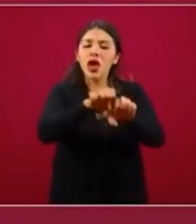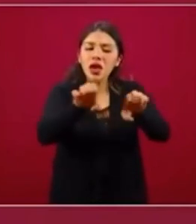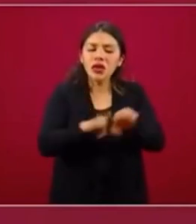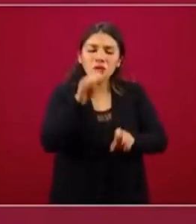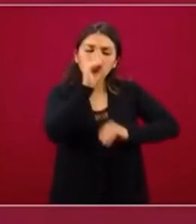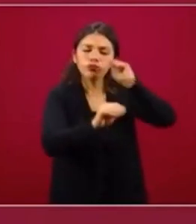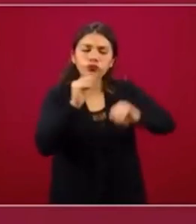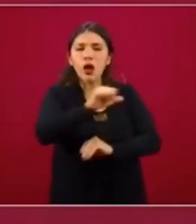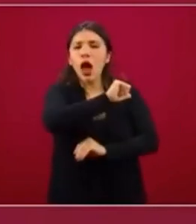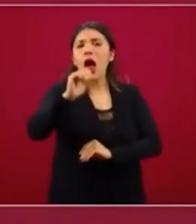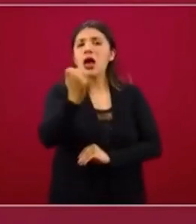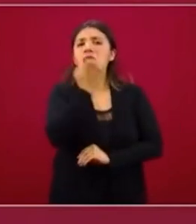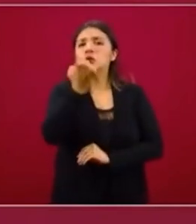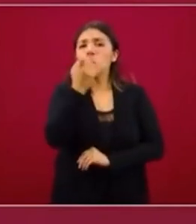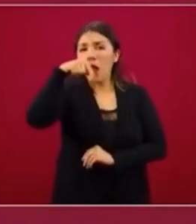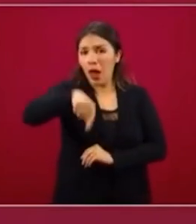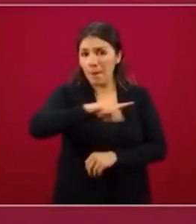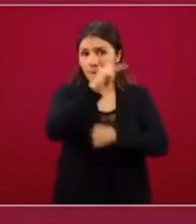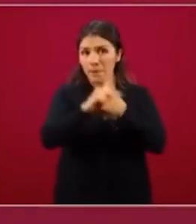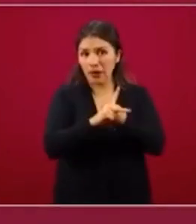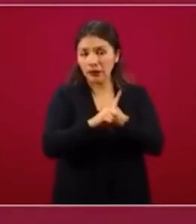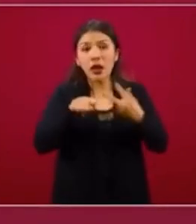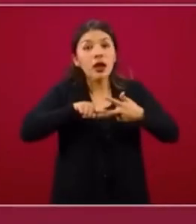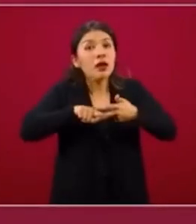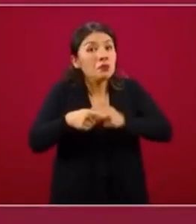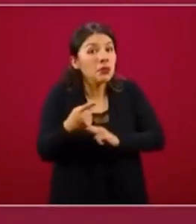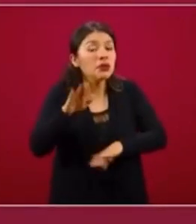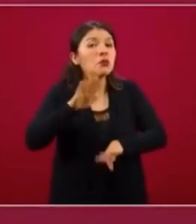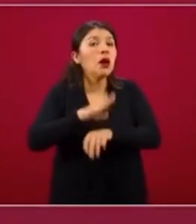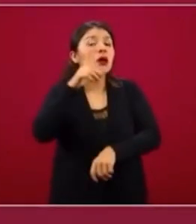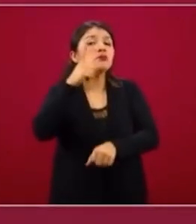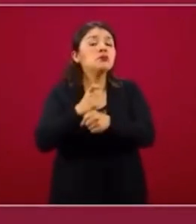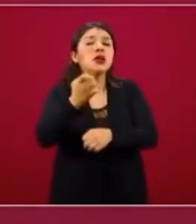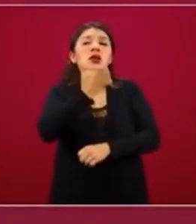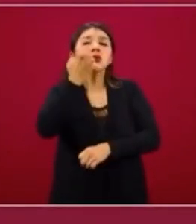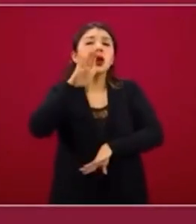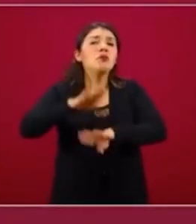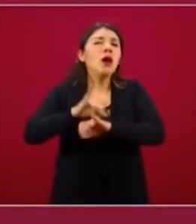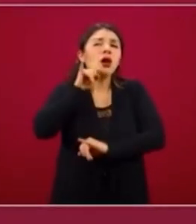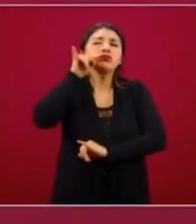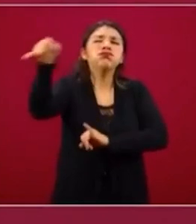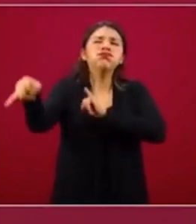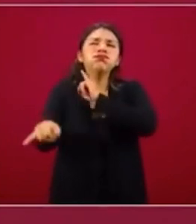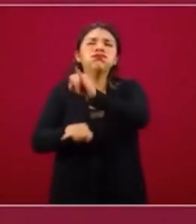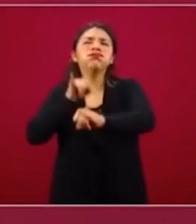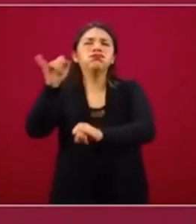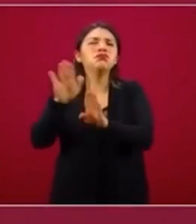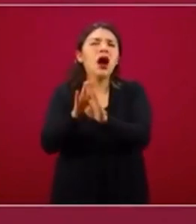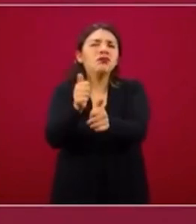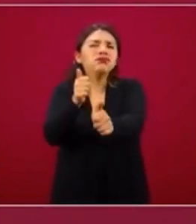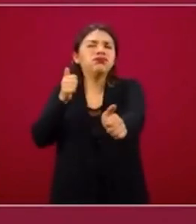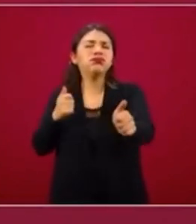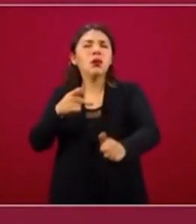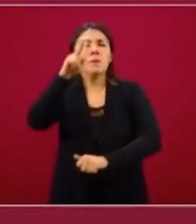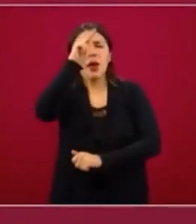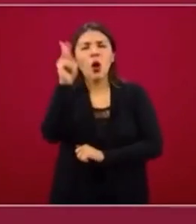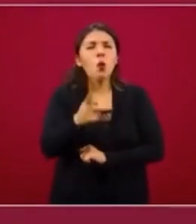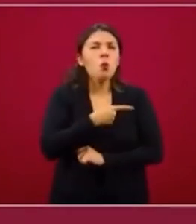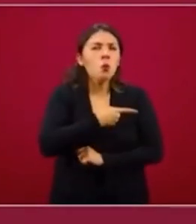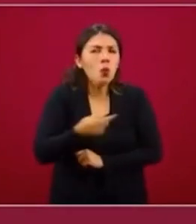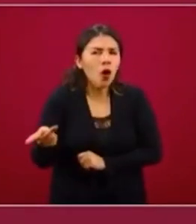las escuelas del país, empezando por las más atrasadas, por las de alta y muy alta marginación,